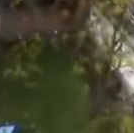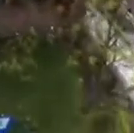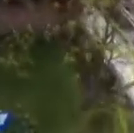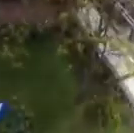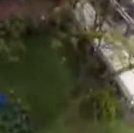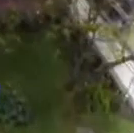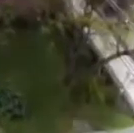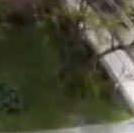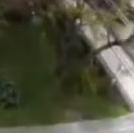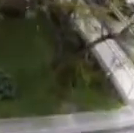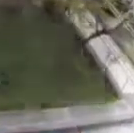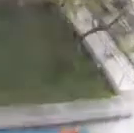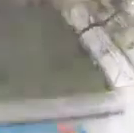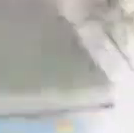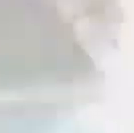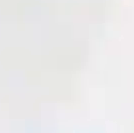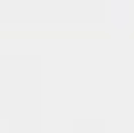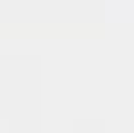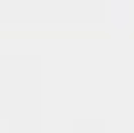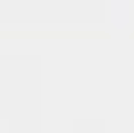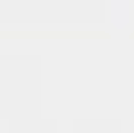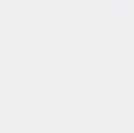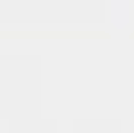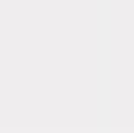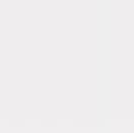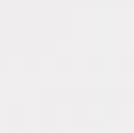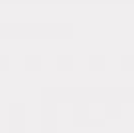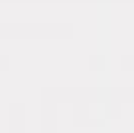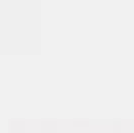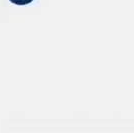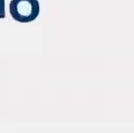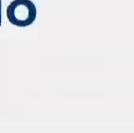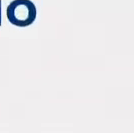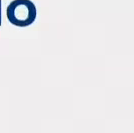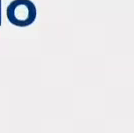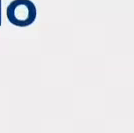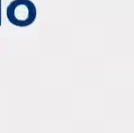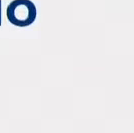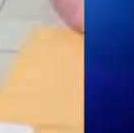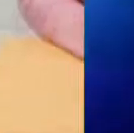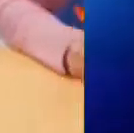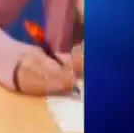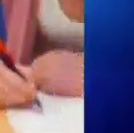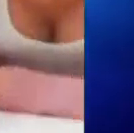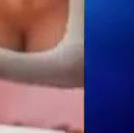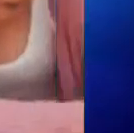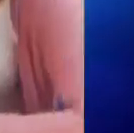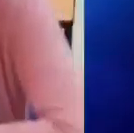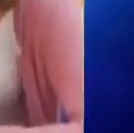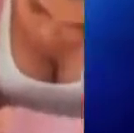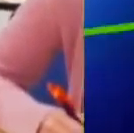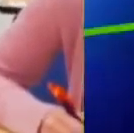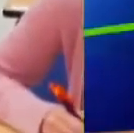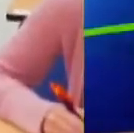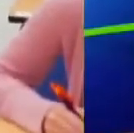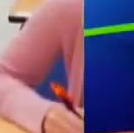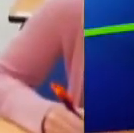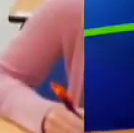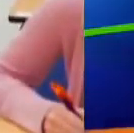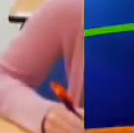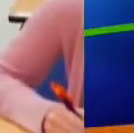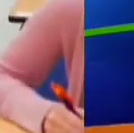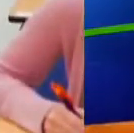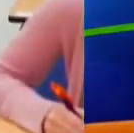de Administración Pública. ESAP, formando líderes para el buen gobierno. Que levante la mano el que quiera ser un buen